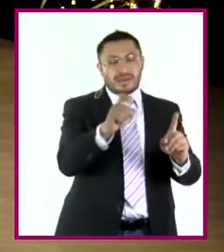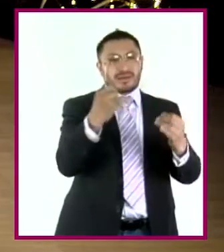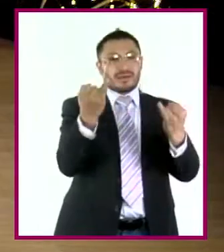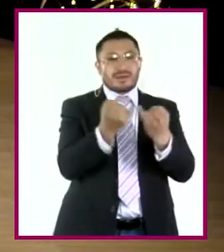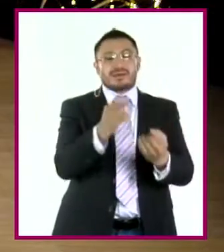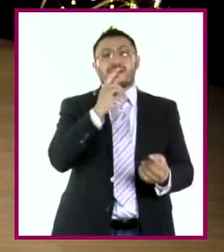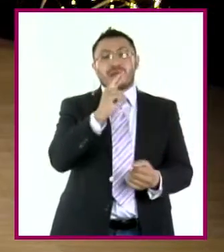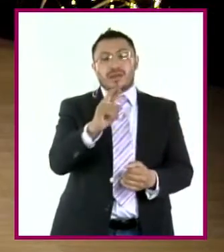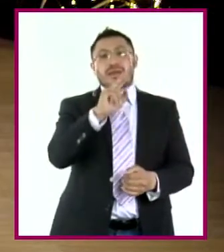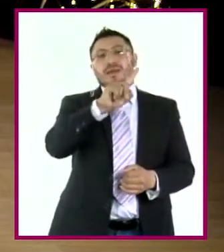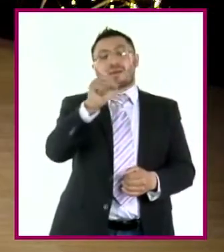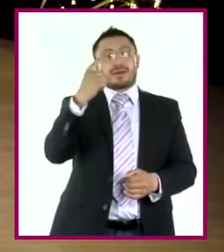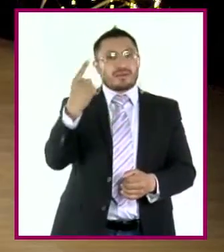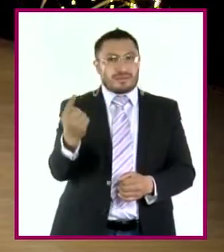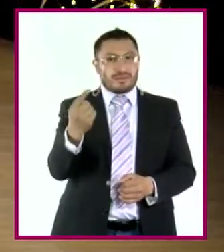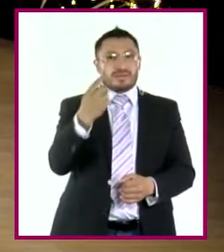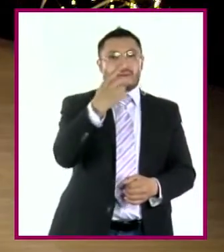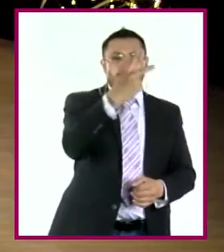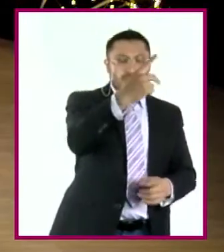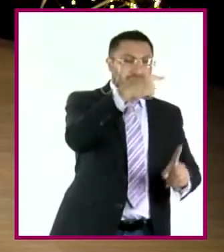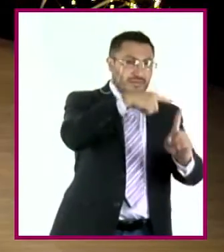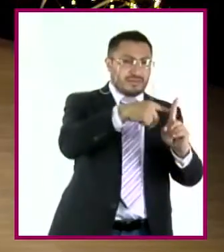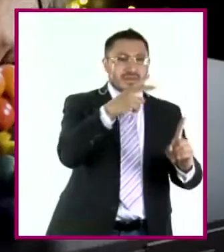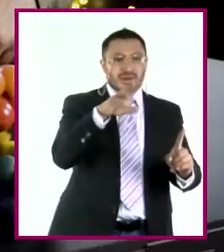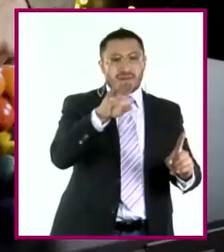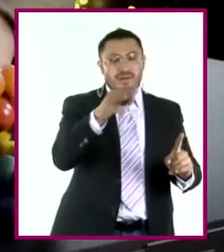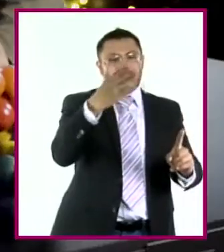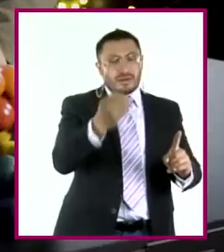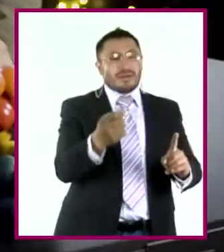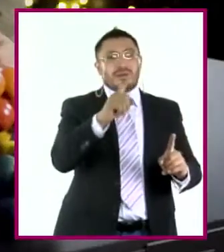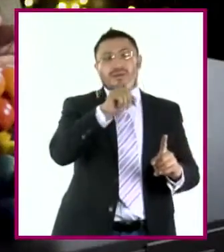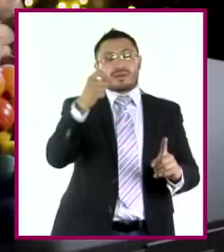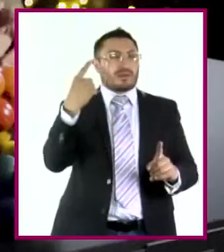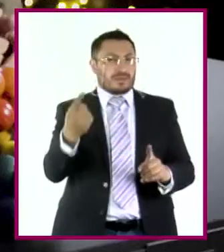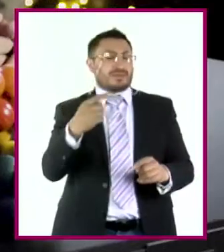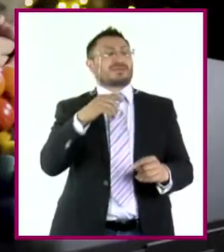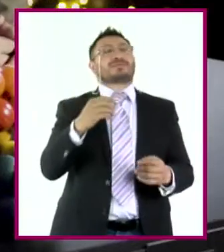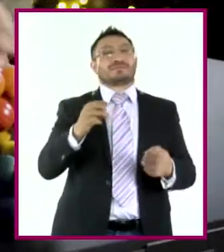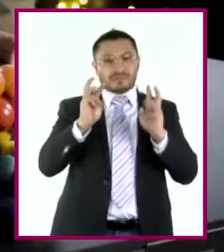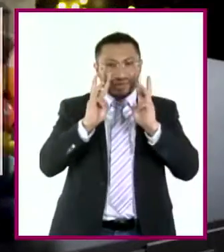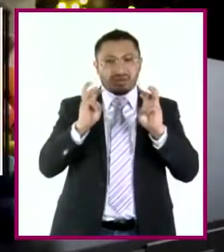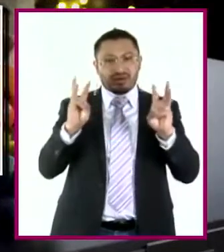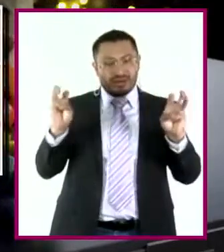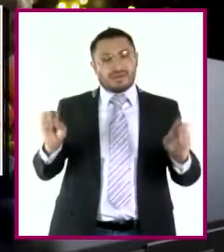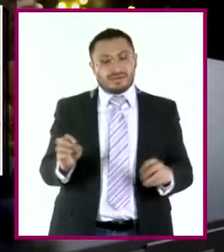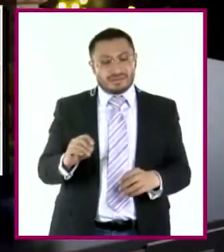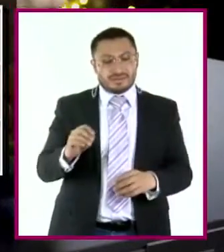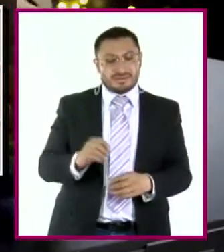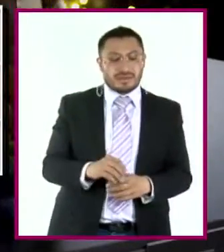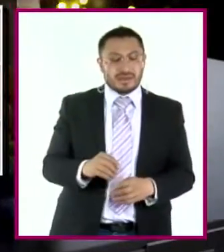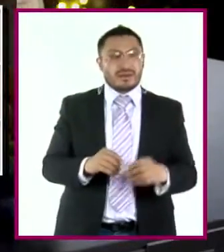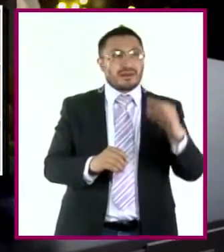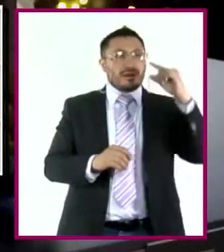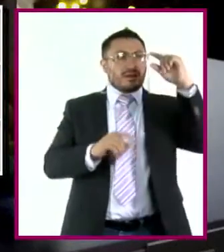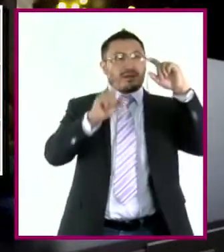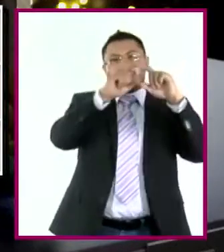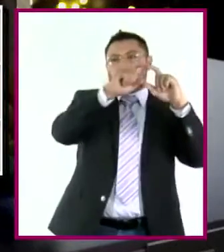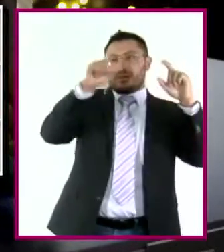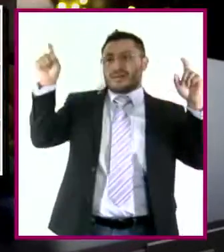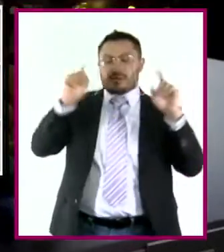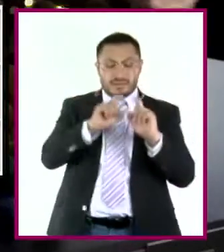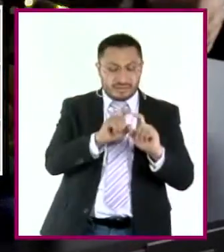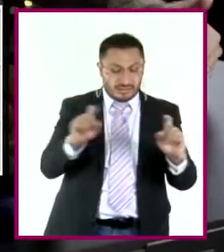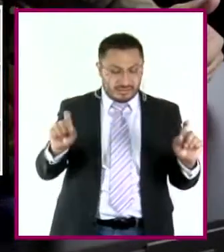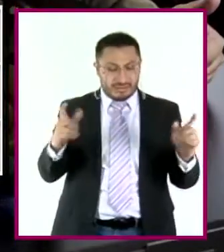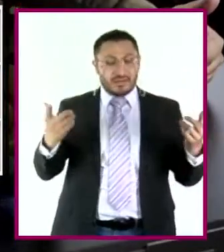es igual a 101. ¡Guau! Sí, así es. Si sumamos término a término las dos sucesiones,